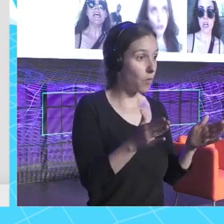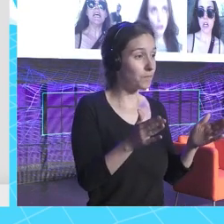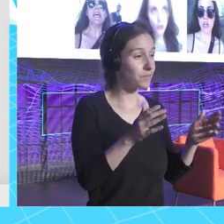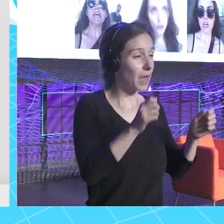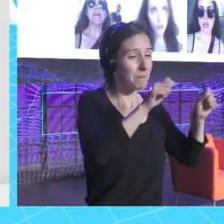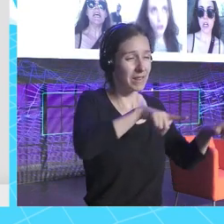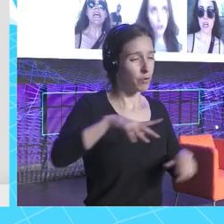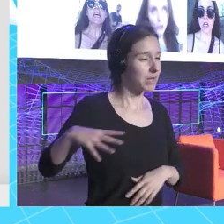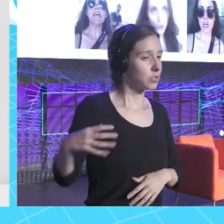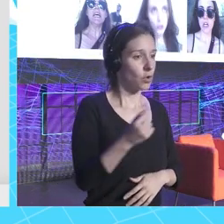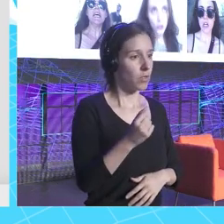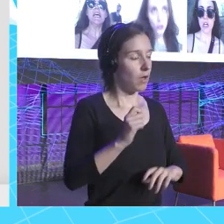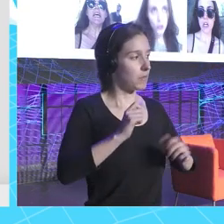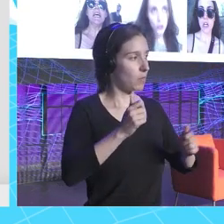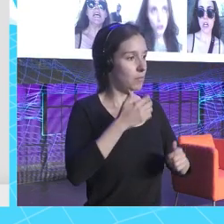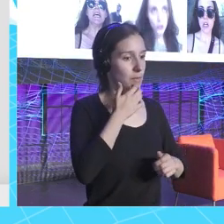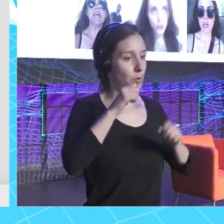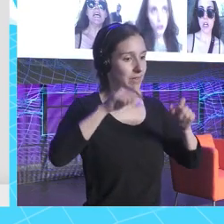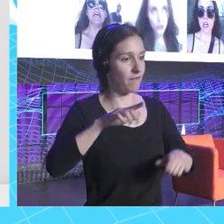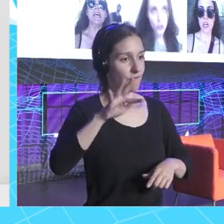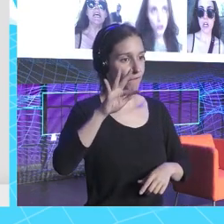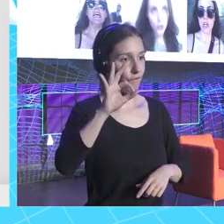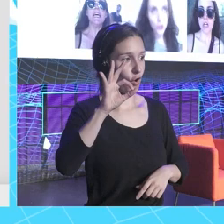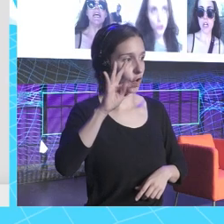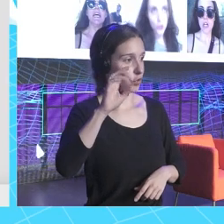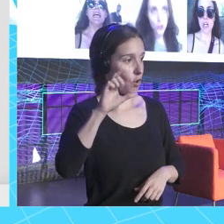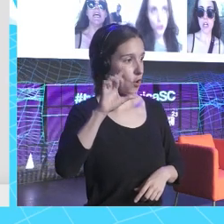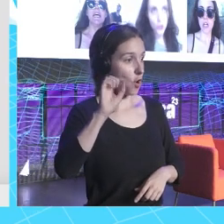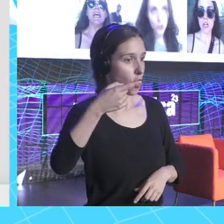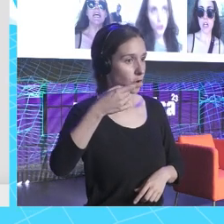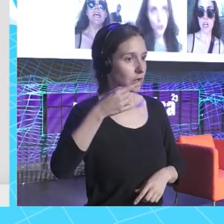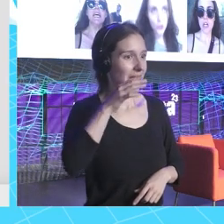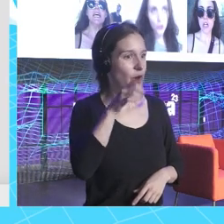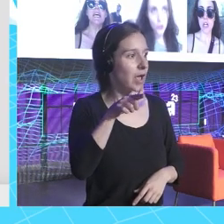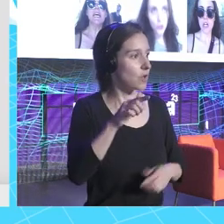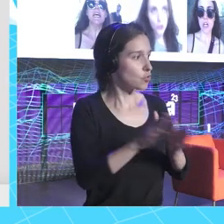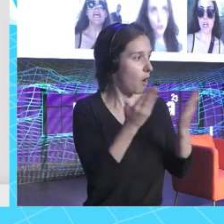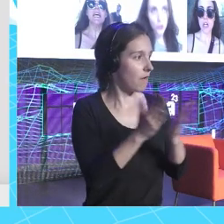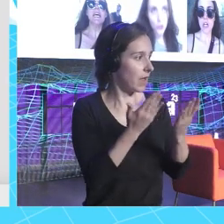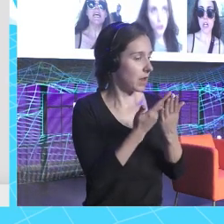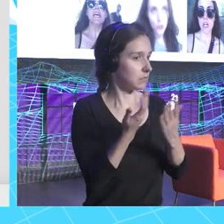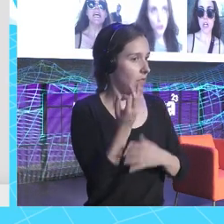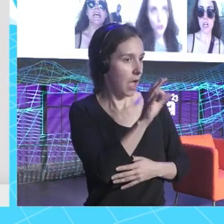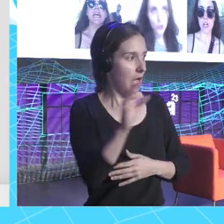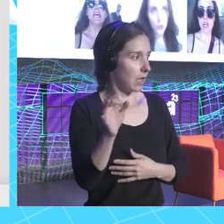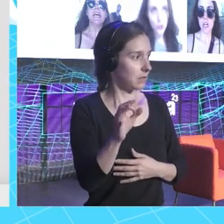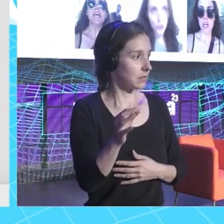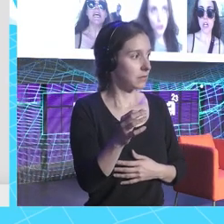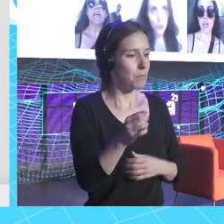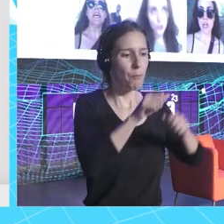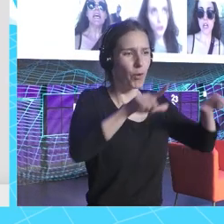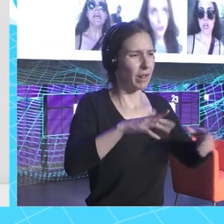todo, joder, ha salido gente de Fotolog que ahora son bestsellers de novelas. O sea, todo lo que sean ventanas, para mí siempre es un lugar al que hay que acceder